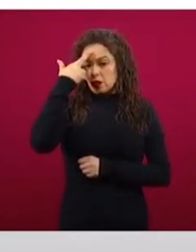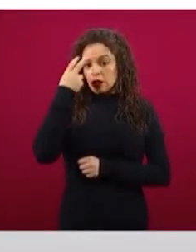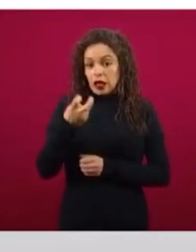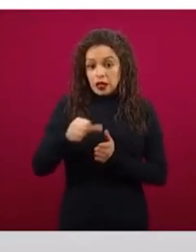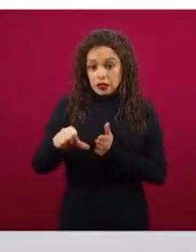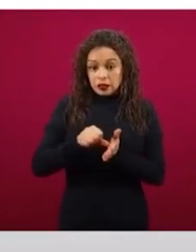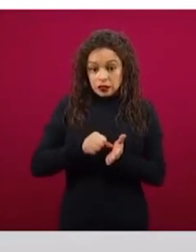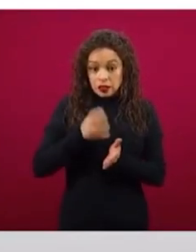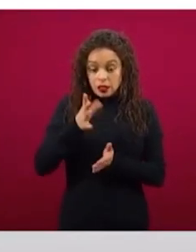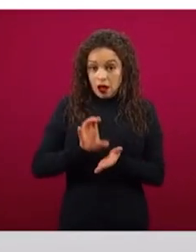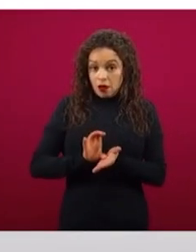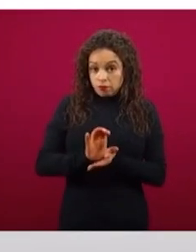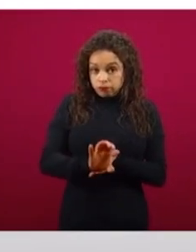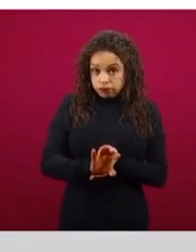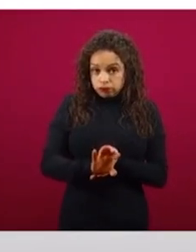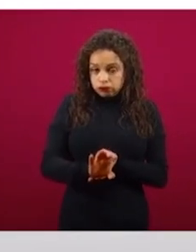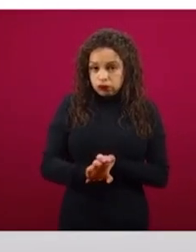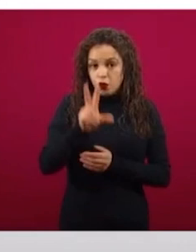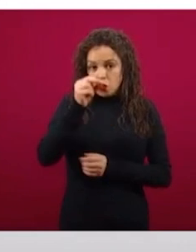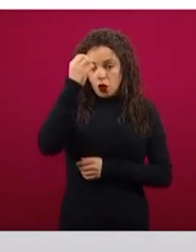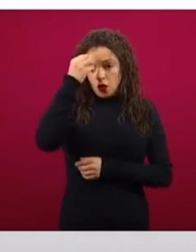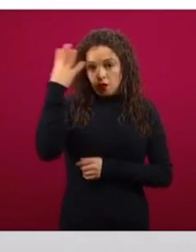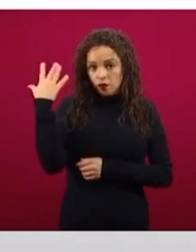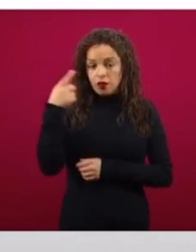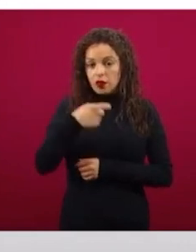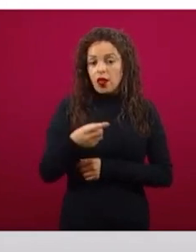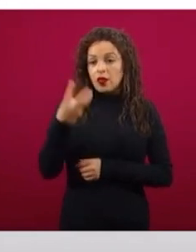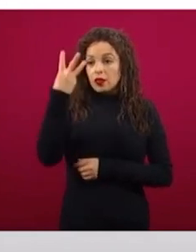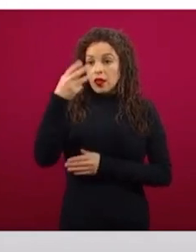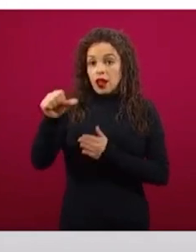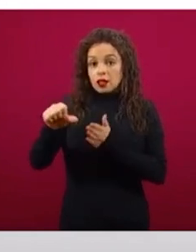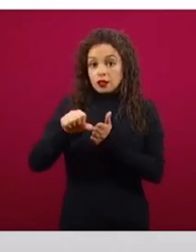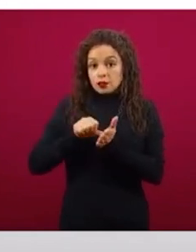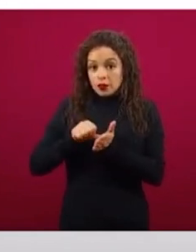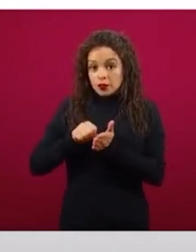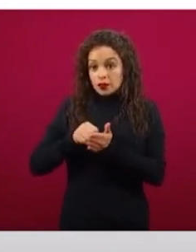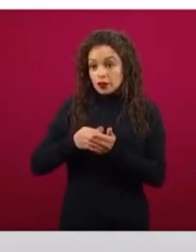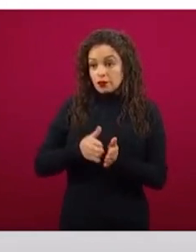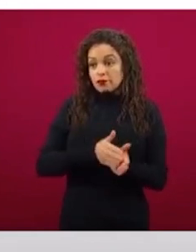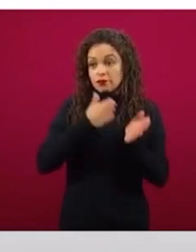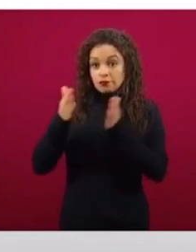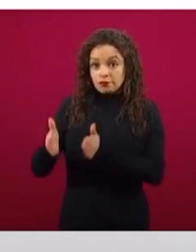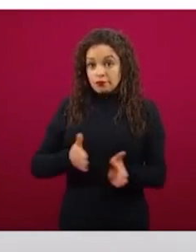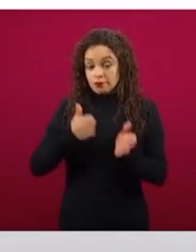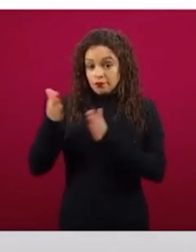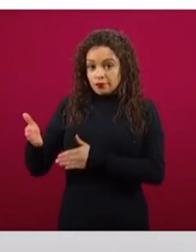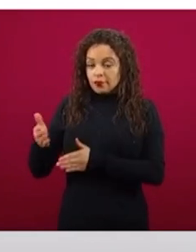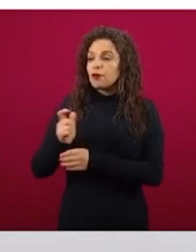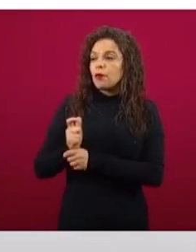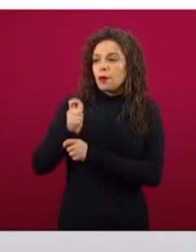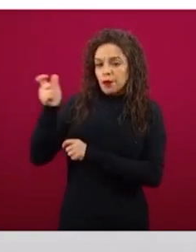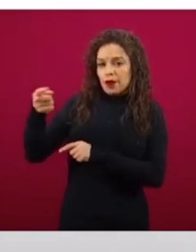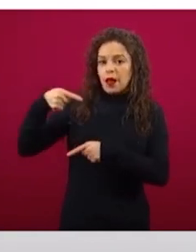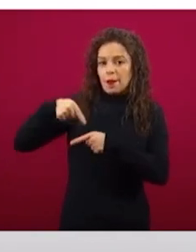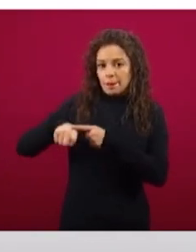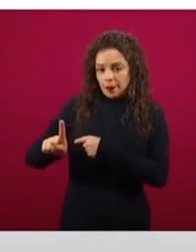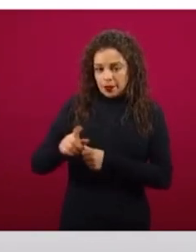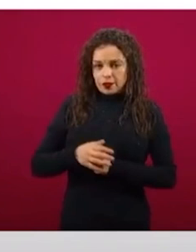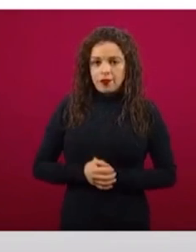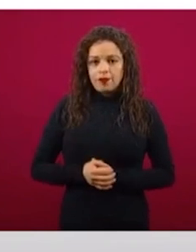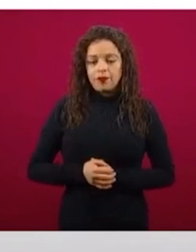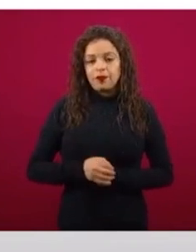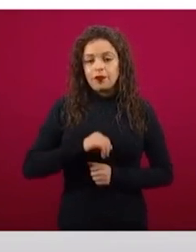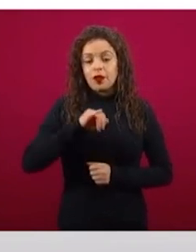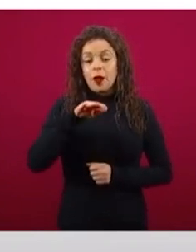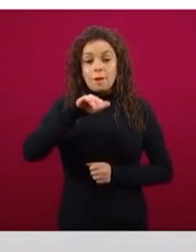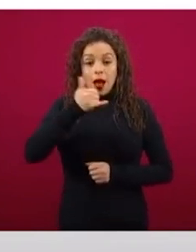tres meses para diferir sus abonos, quiere decir que si la están recibiendo ahorita en mayo, tienen junio, julio y